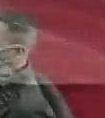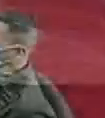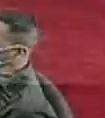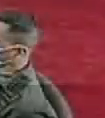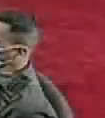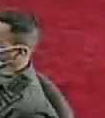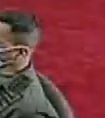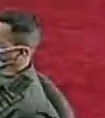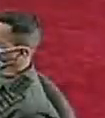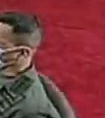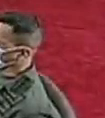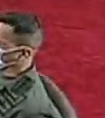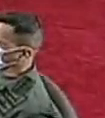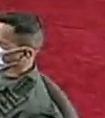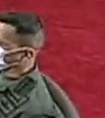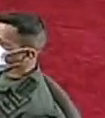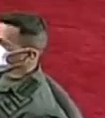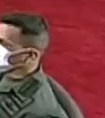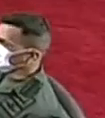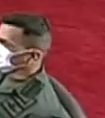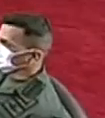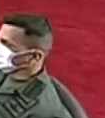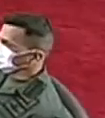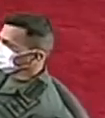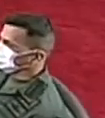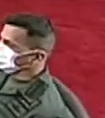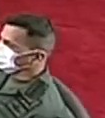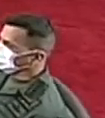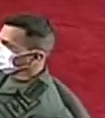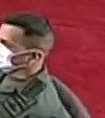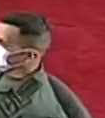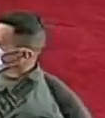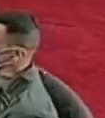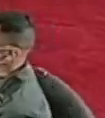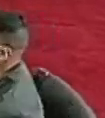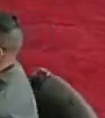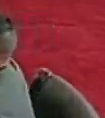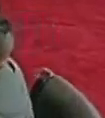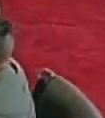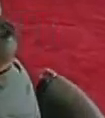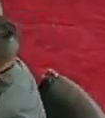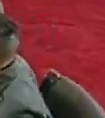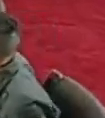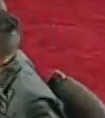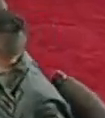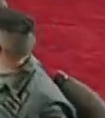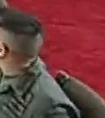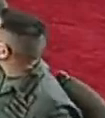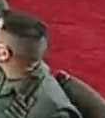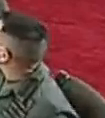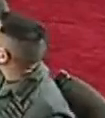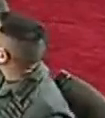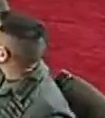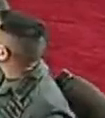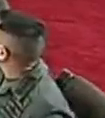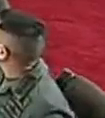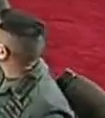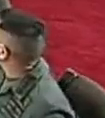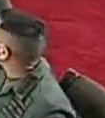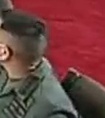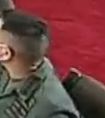una leyenda viva del arte cinético y del arte plástico venezolano